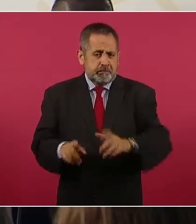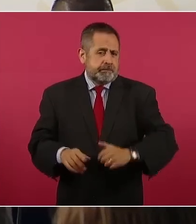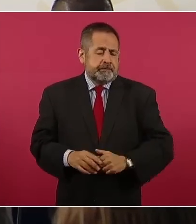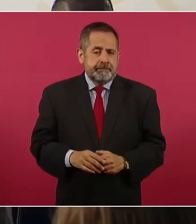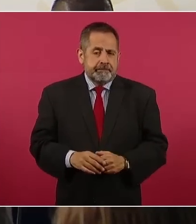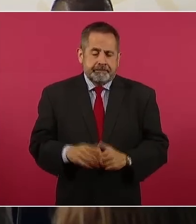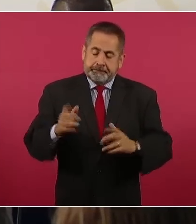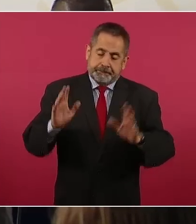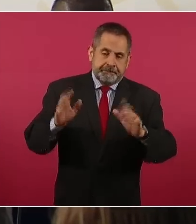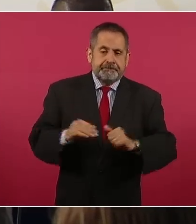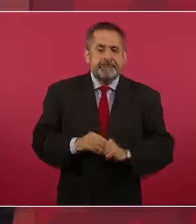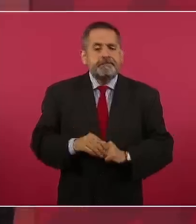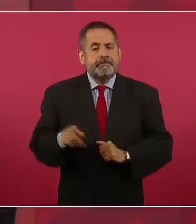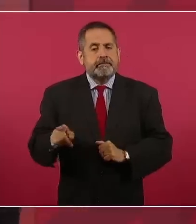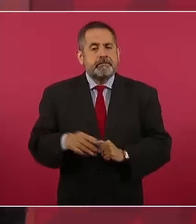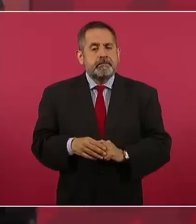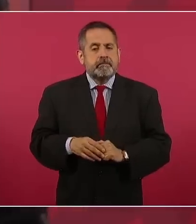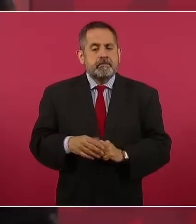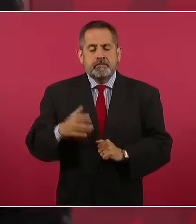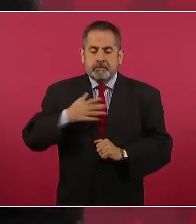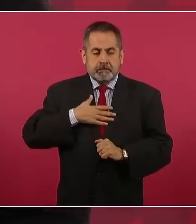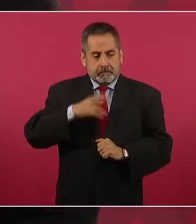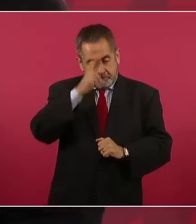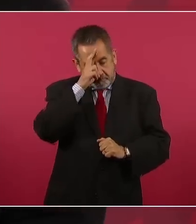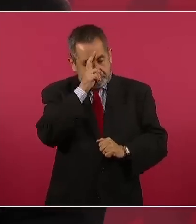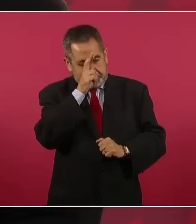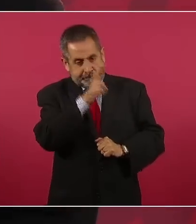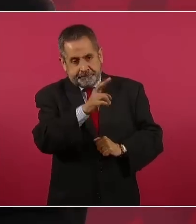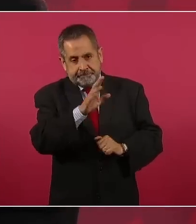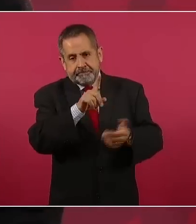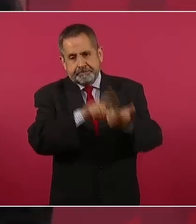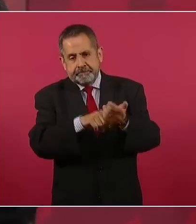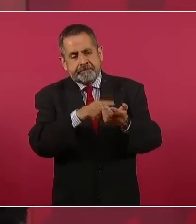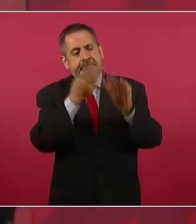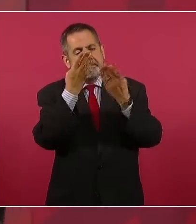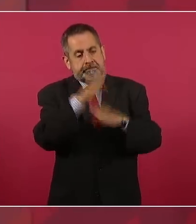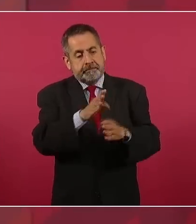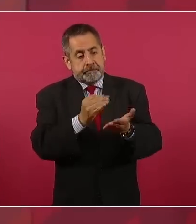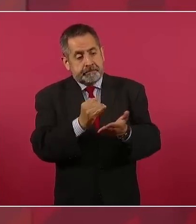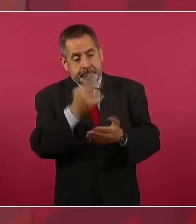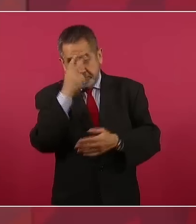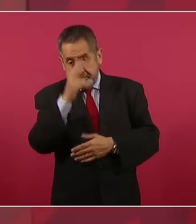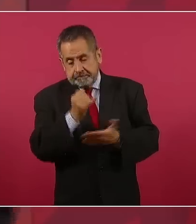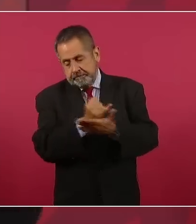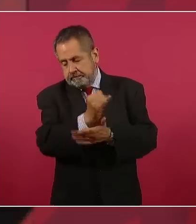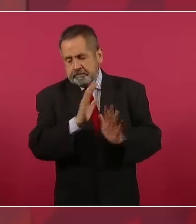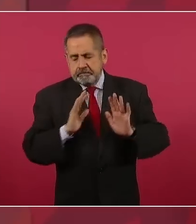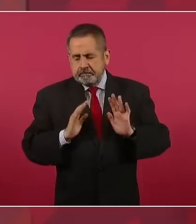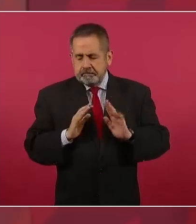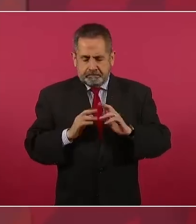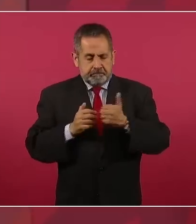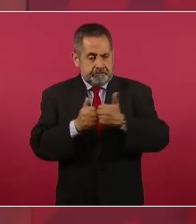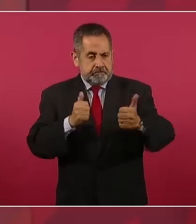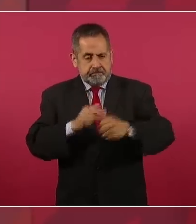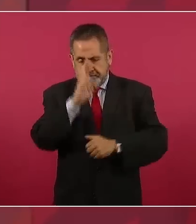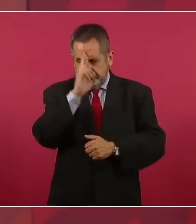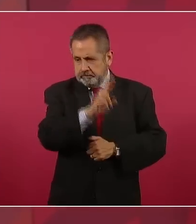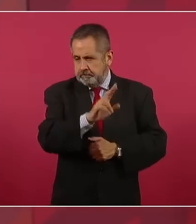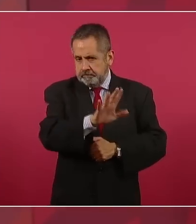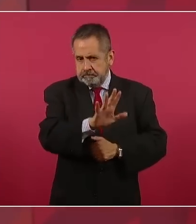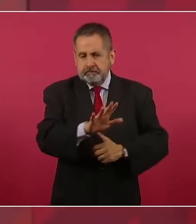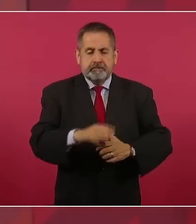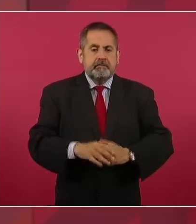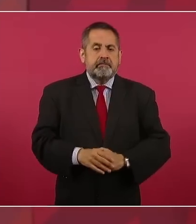Pero bueno, nosotros somos respetuosos de la autonomía del Banco de